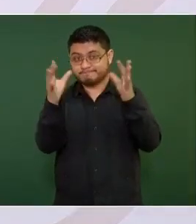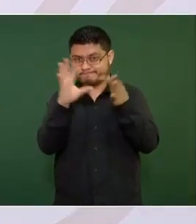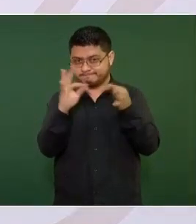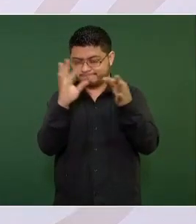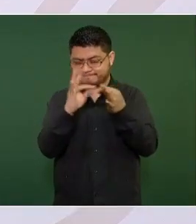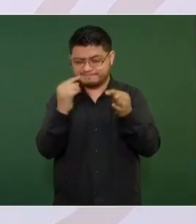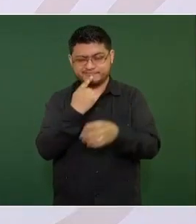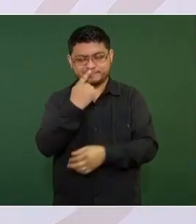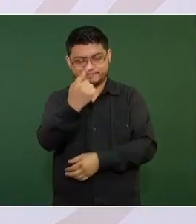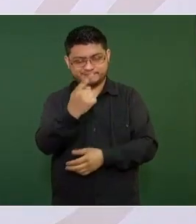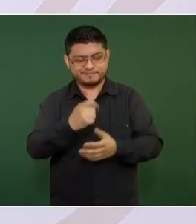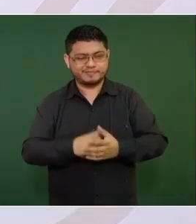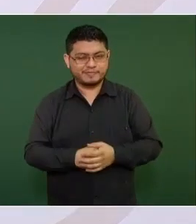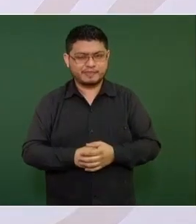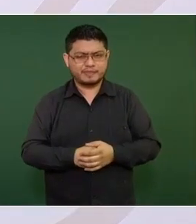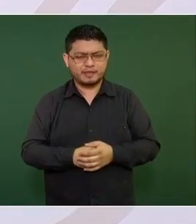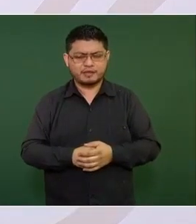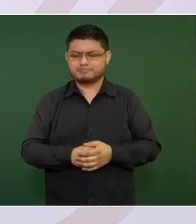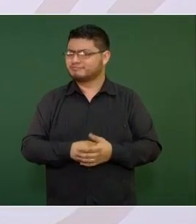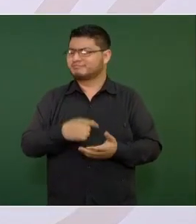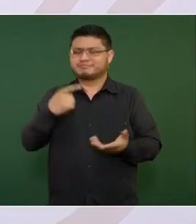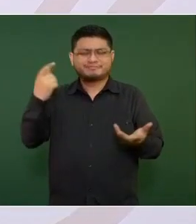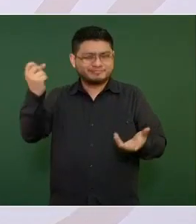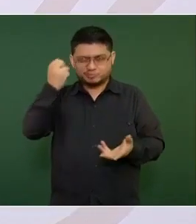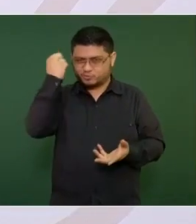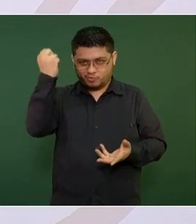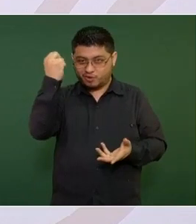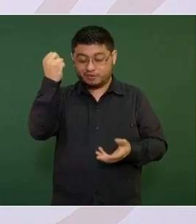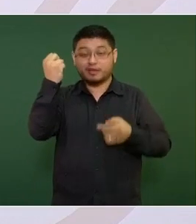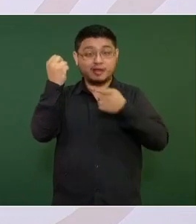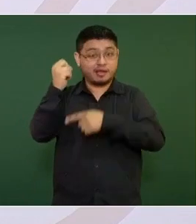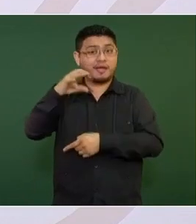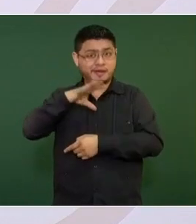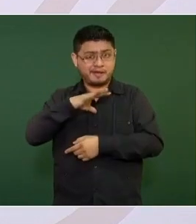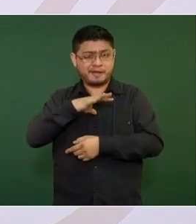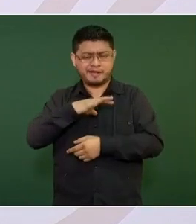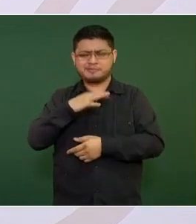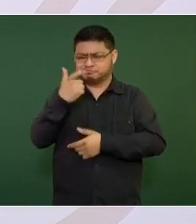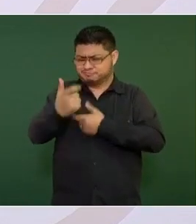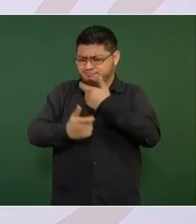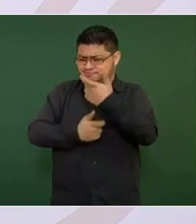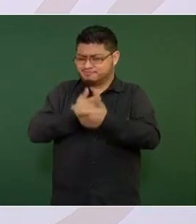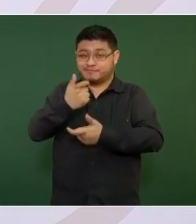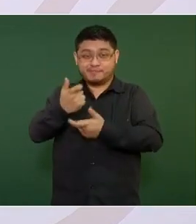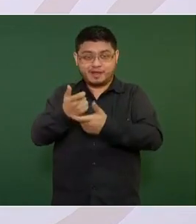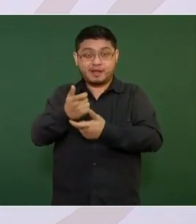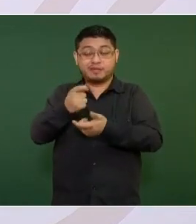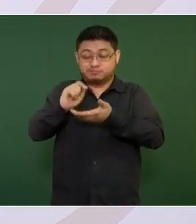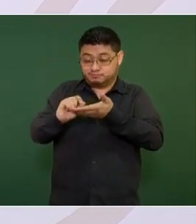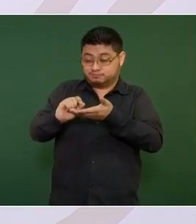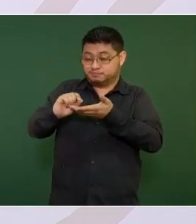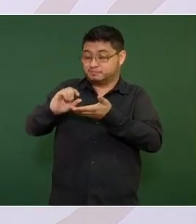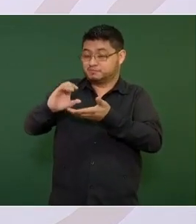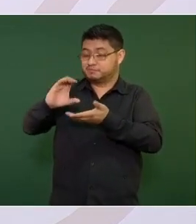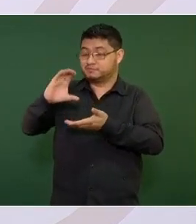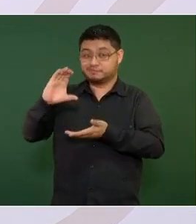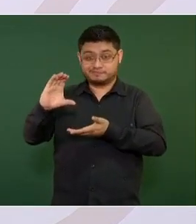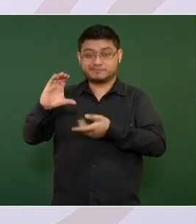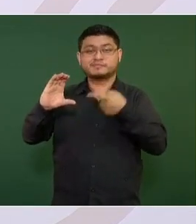como afortunadamente está habiendo crecimiento económico, hay empleos,